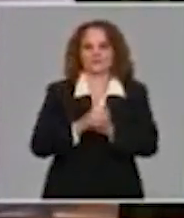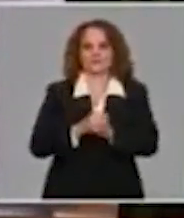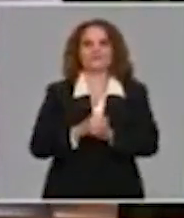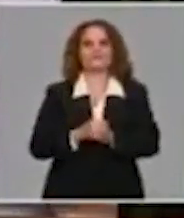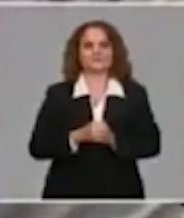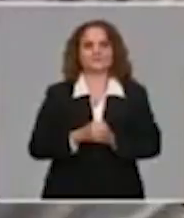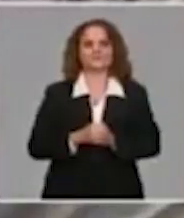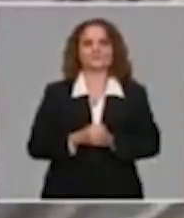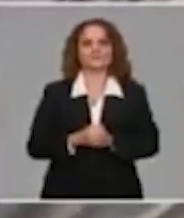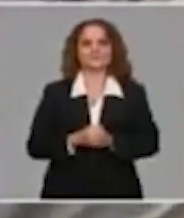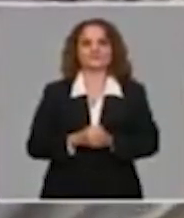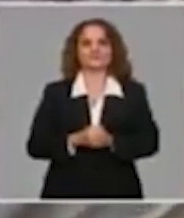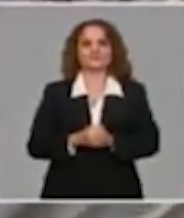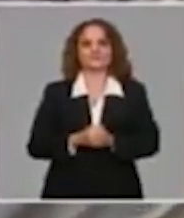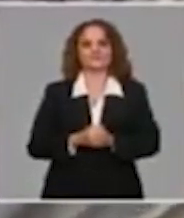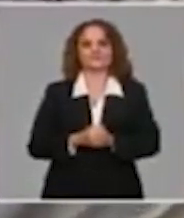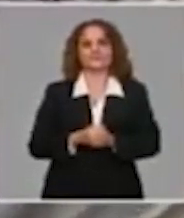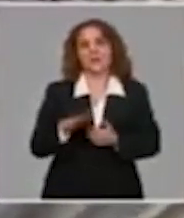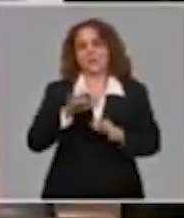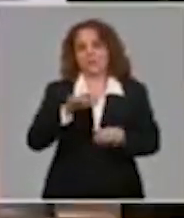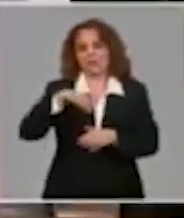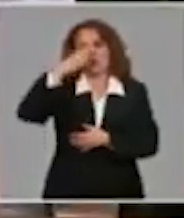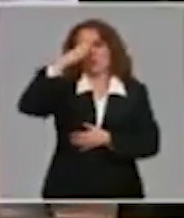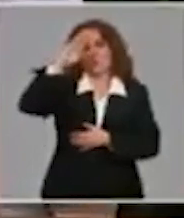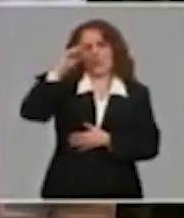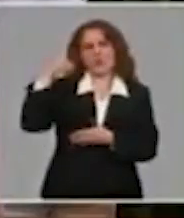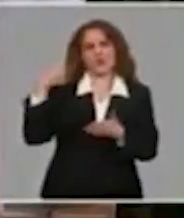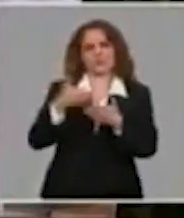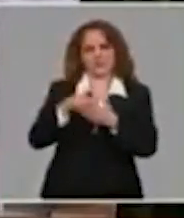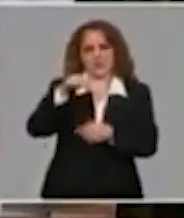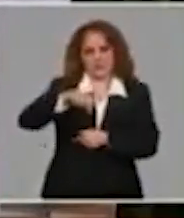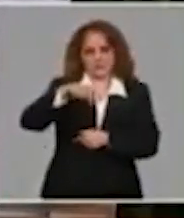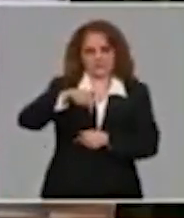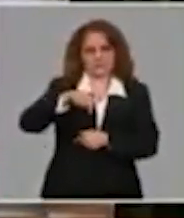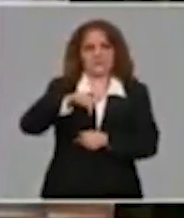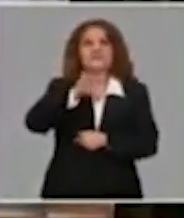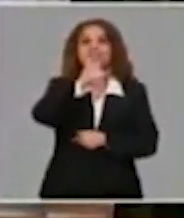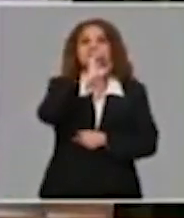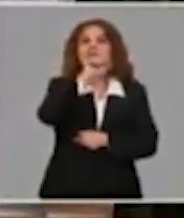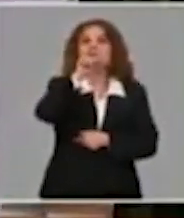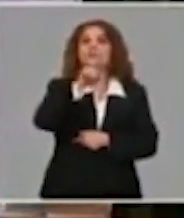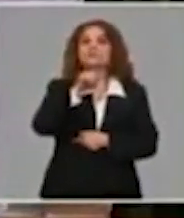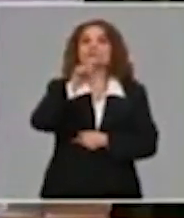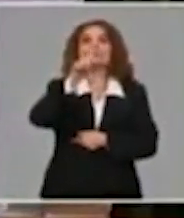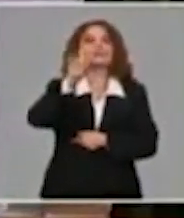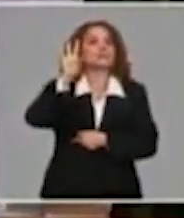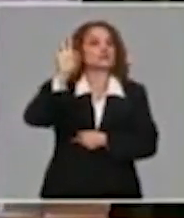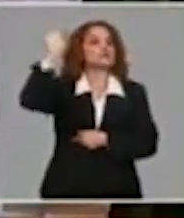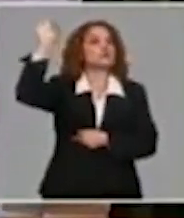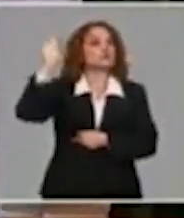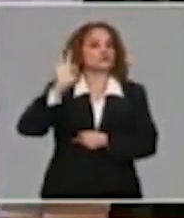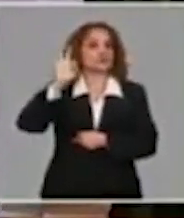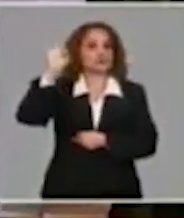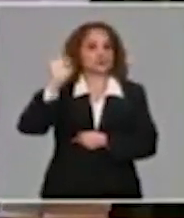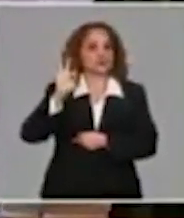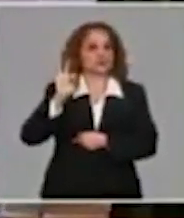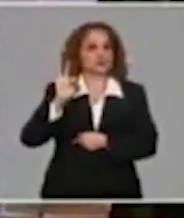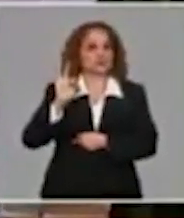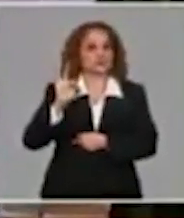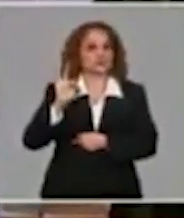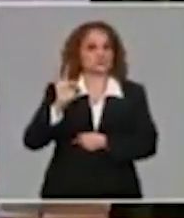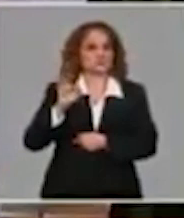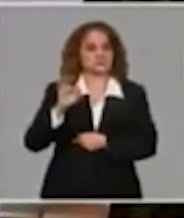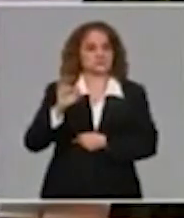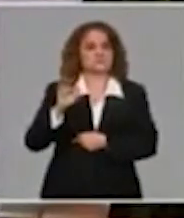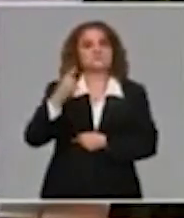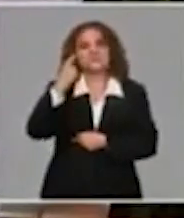se puede enfermar? Hoy Cuba está en un índice reproductivo de 0.28. Es decir, que está muy lejos de ese